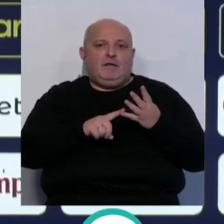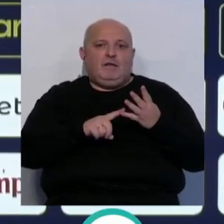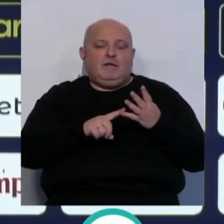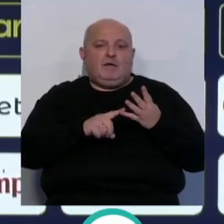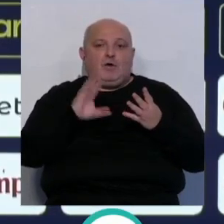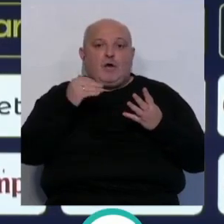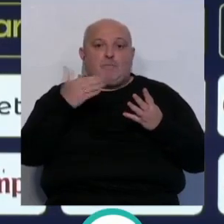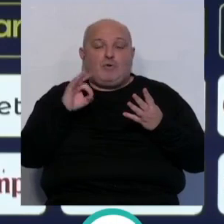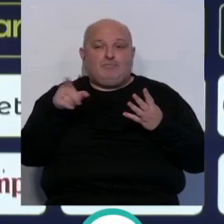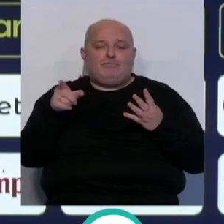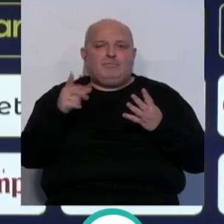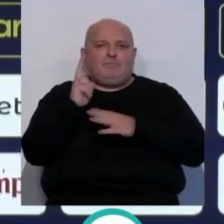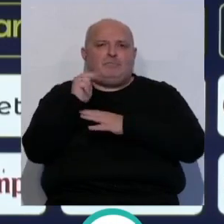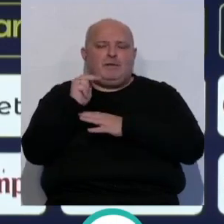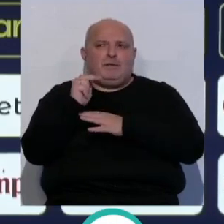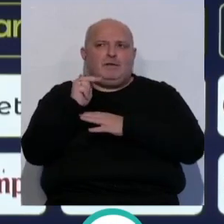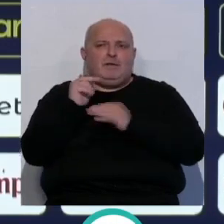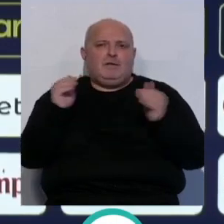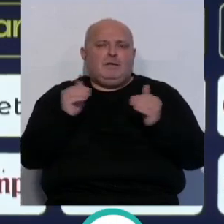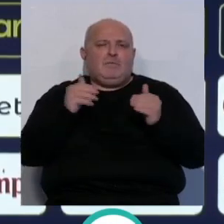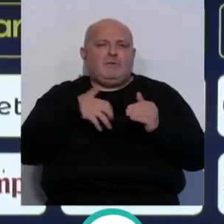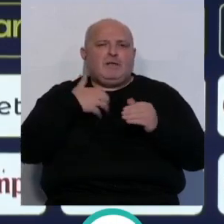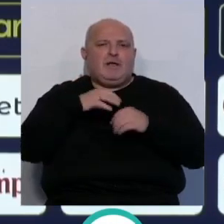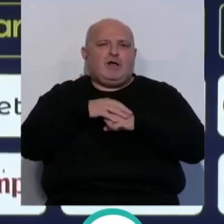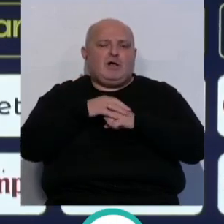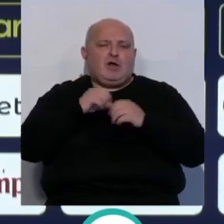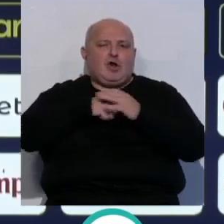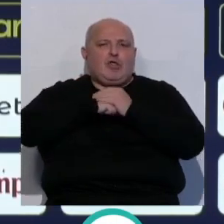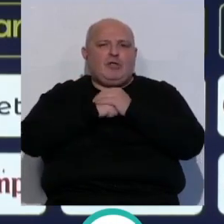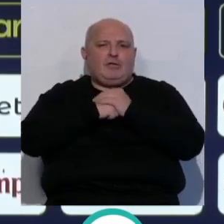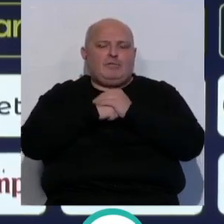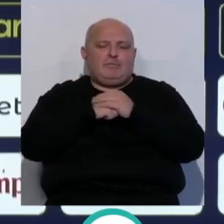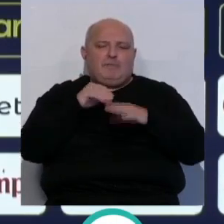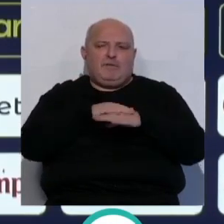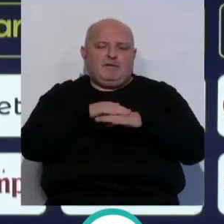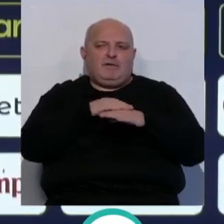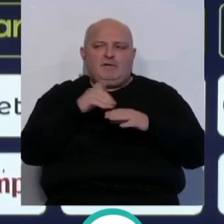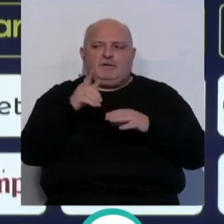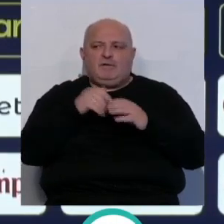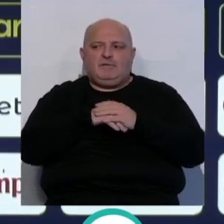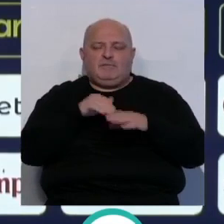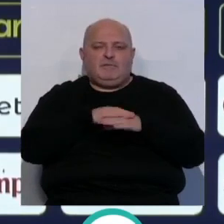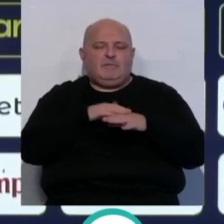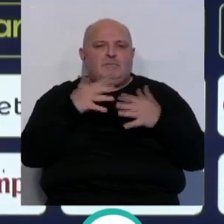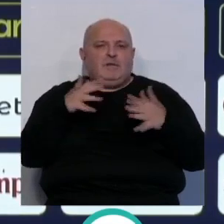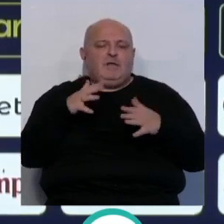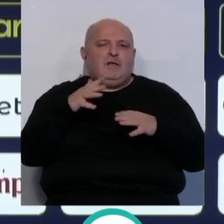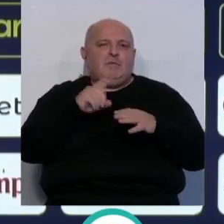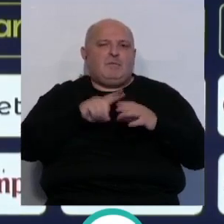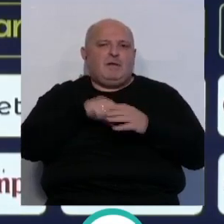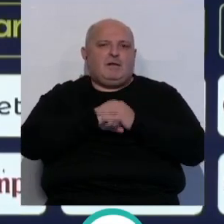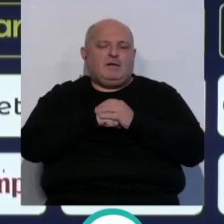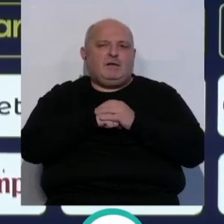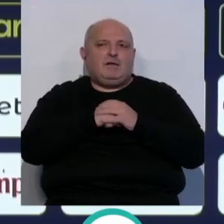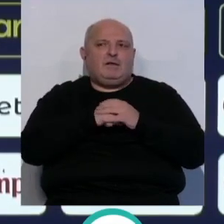Brian, es un tema que el viernes tuvo una molestia en la rodilla, el miro que les perdona, viernes futbolístico para mí, disculpadme, el miro que estuvo una molestia en la rodilla,